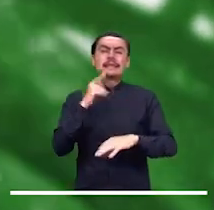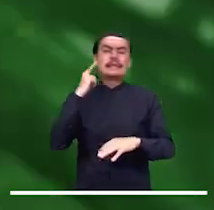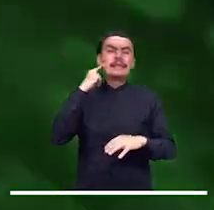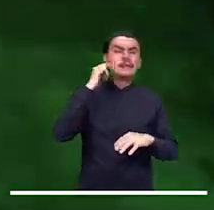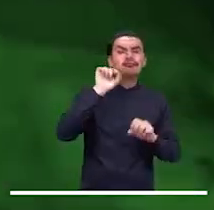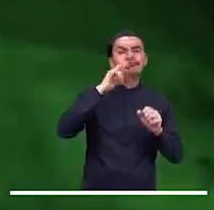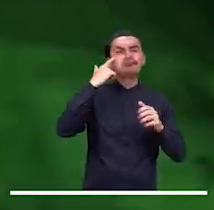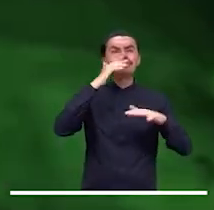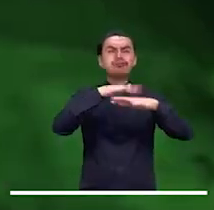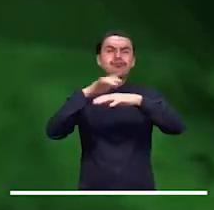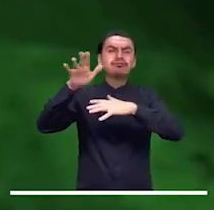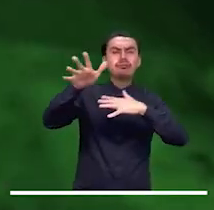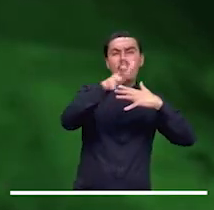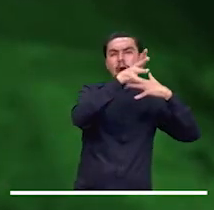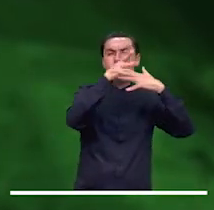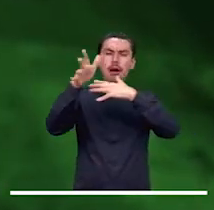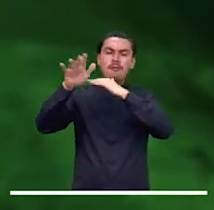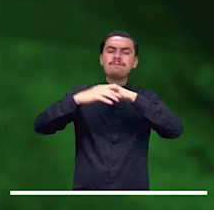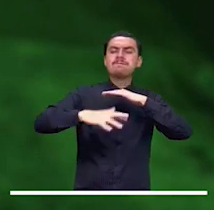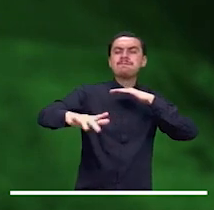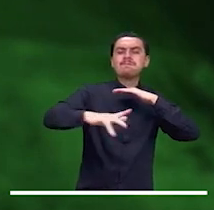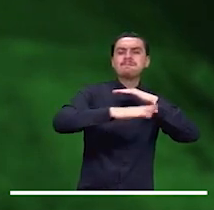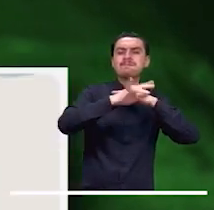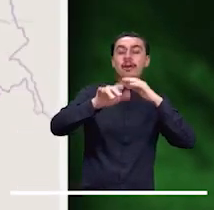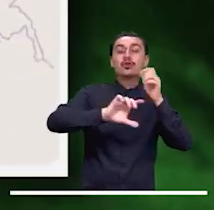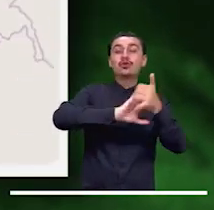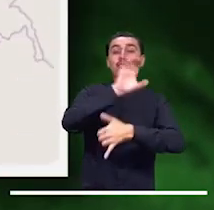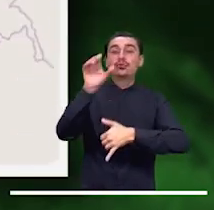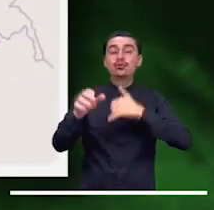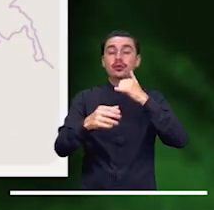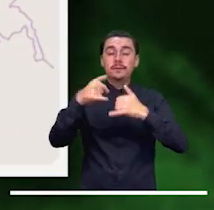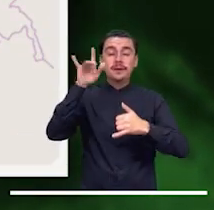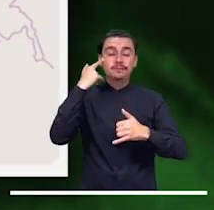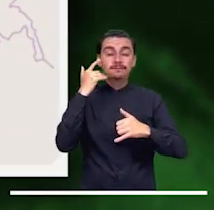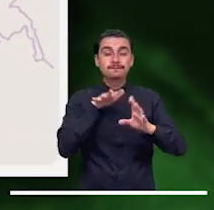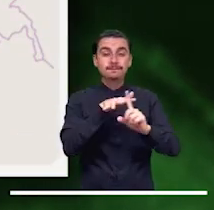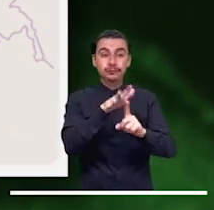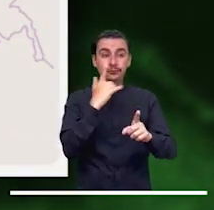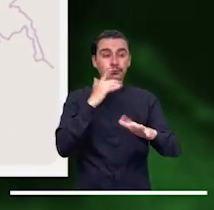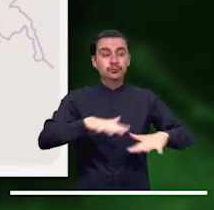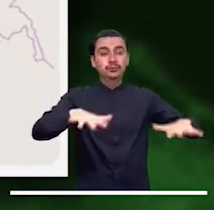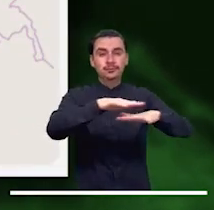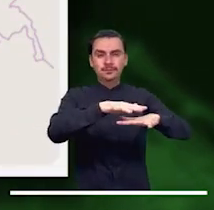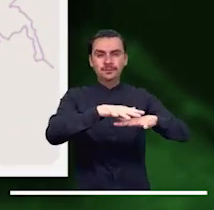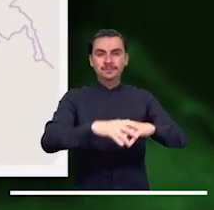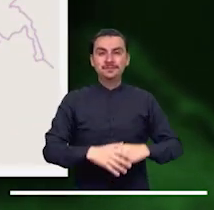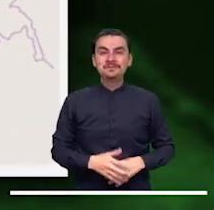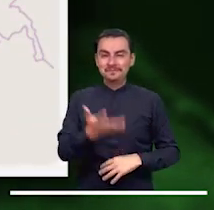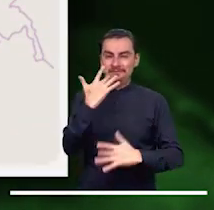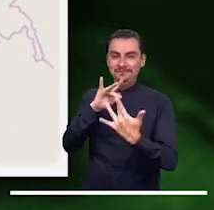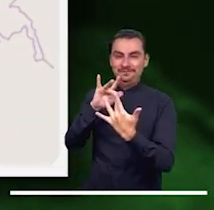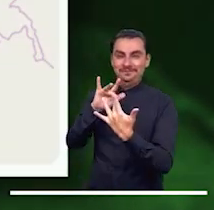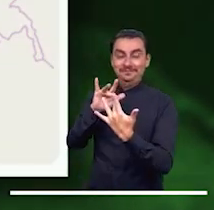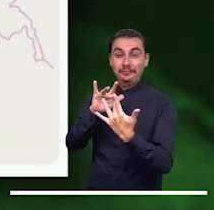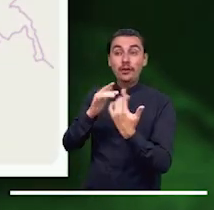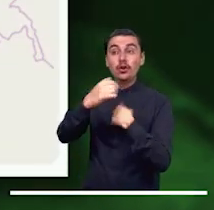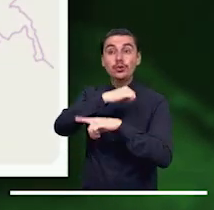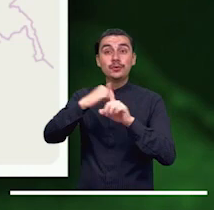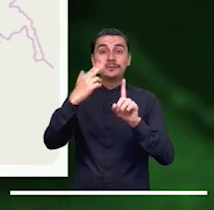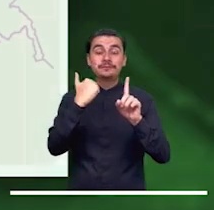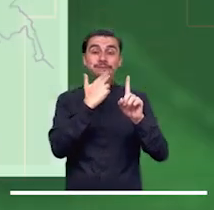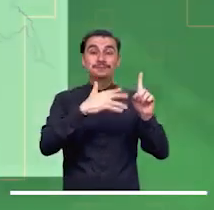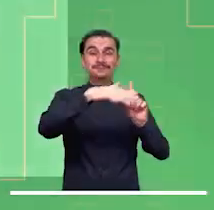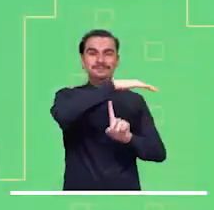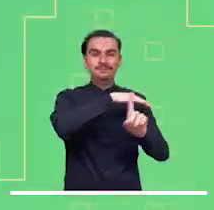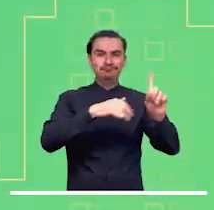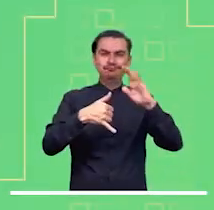los Andes, Caquetá y Cazanares se emite alerta roja por alta probabilidad de ocurrencia de deslizamientos de tierra en zonas inestables.